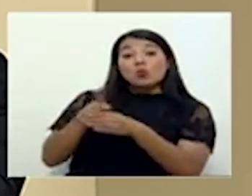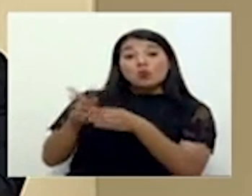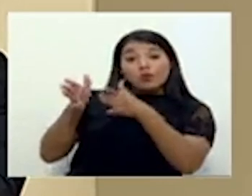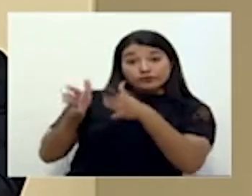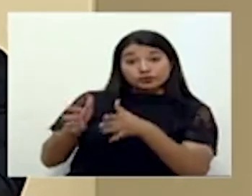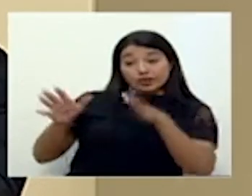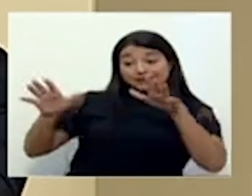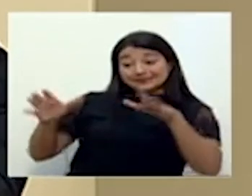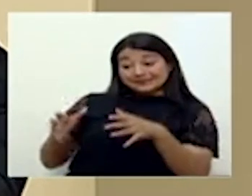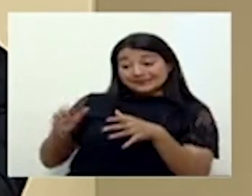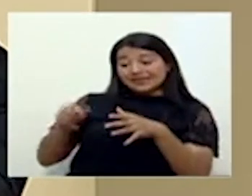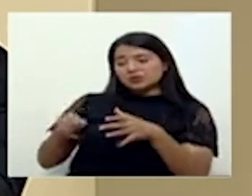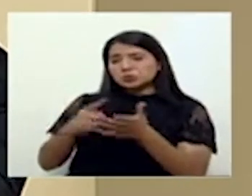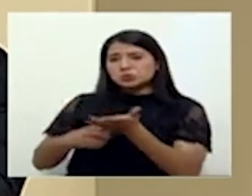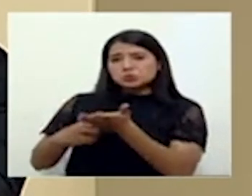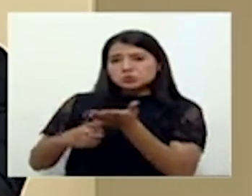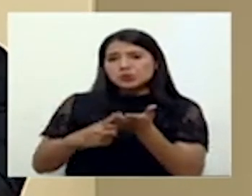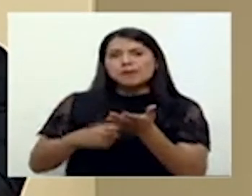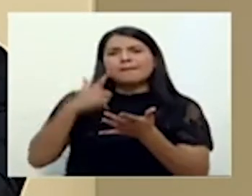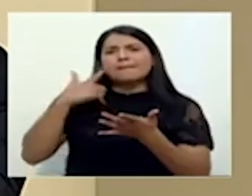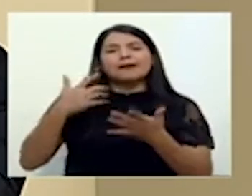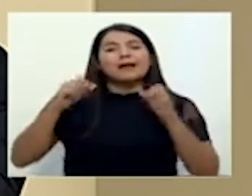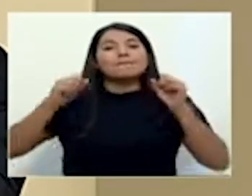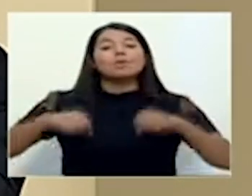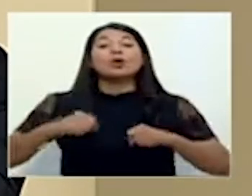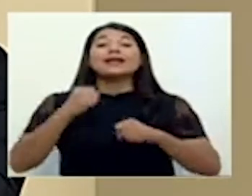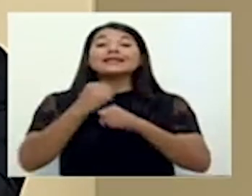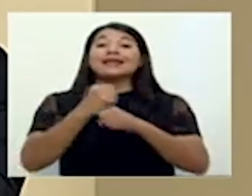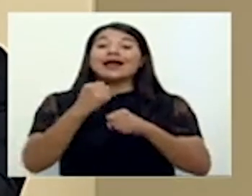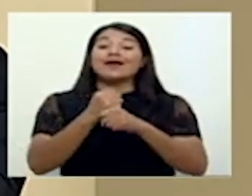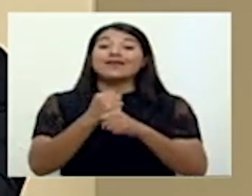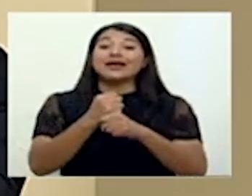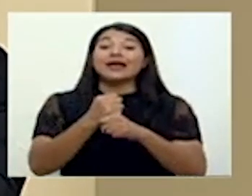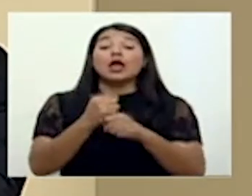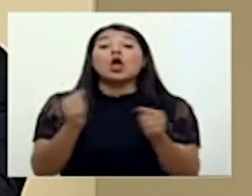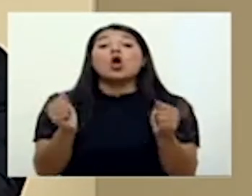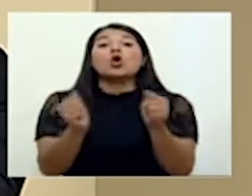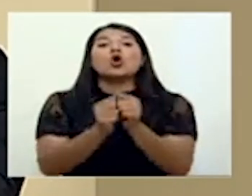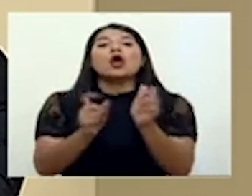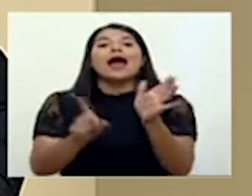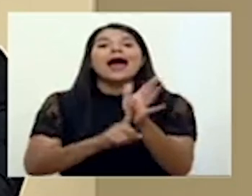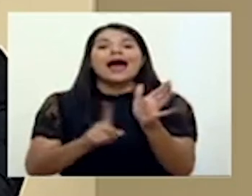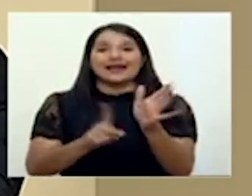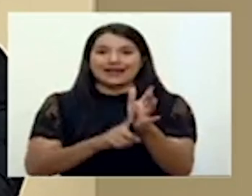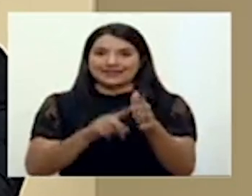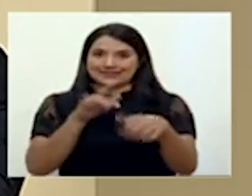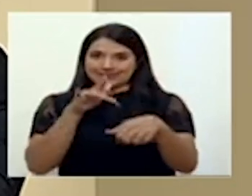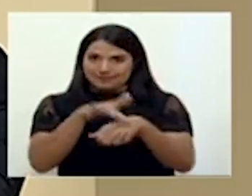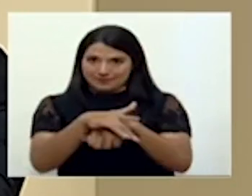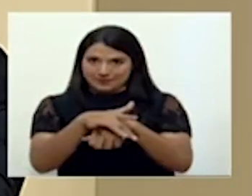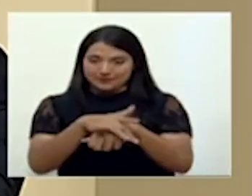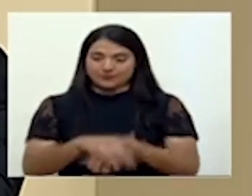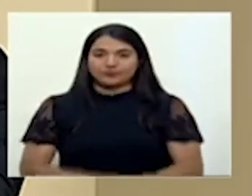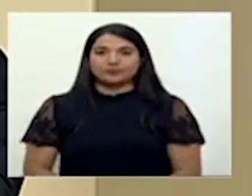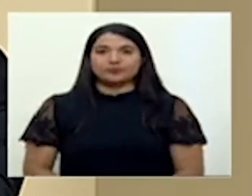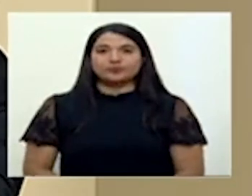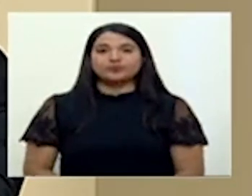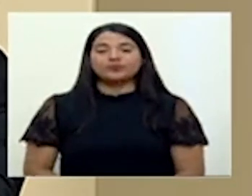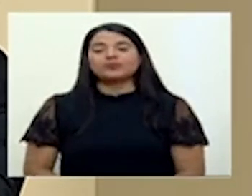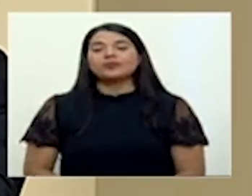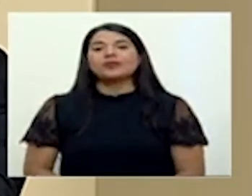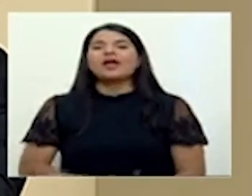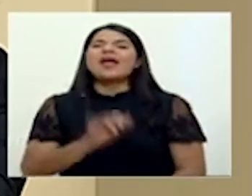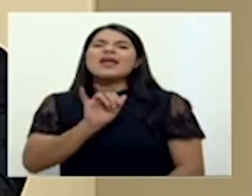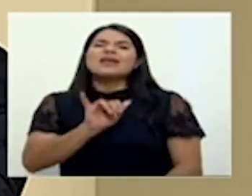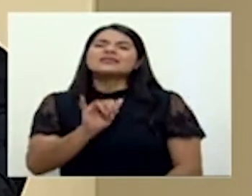sala de situación para poder trabajar con alerta anticipada, también conocido como alerta temprana. Esto